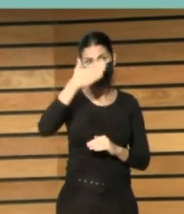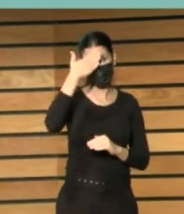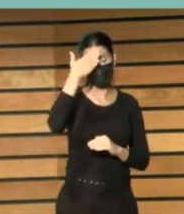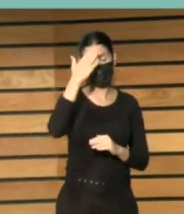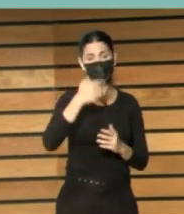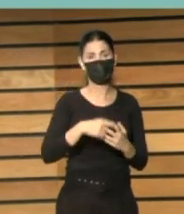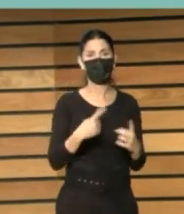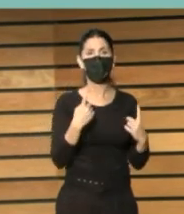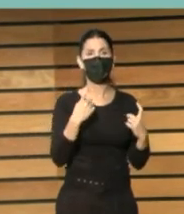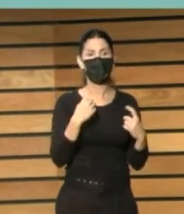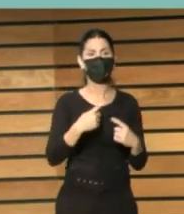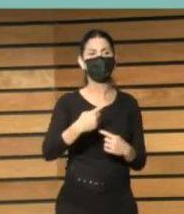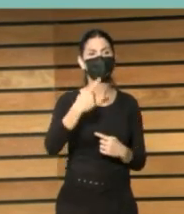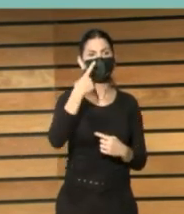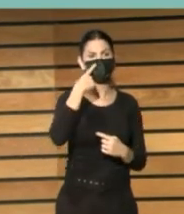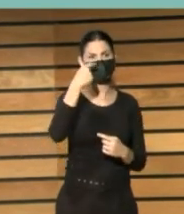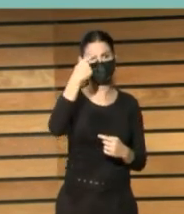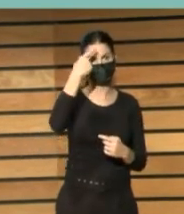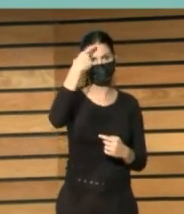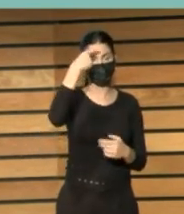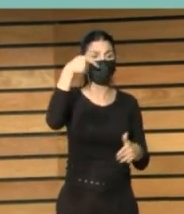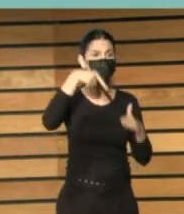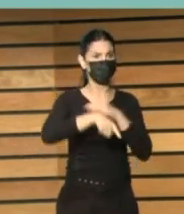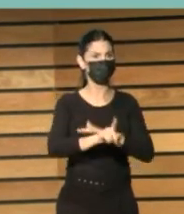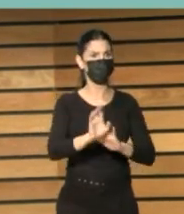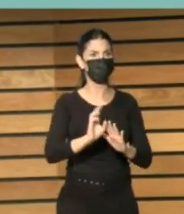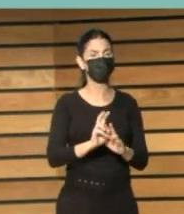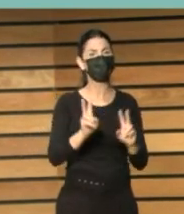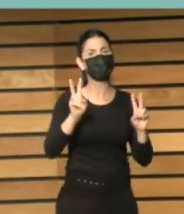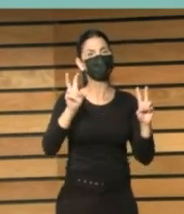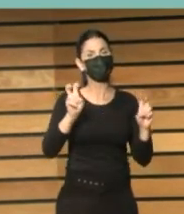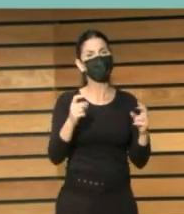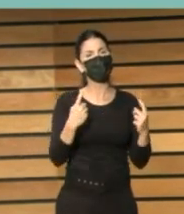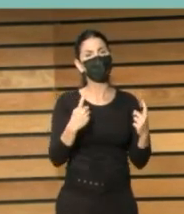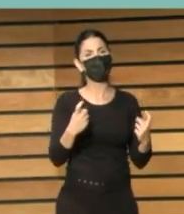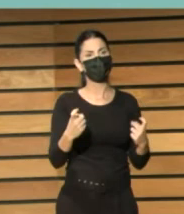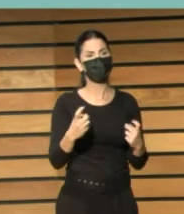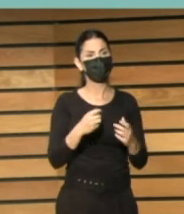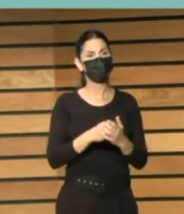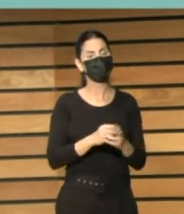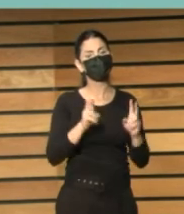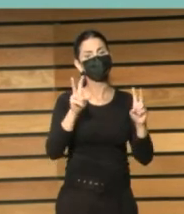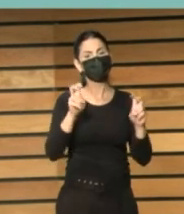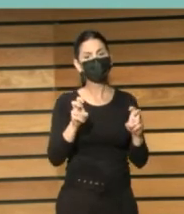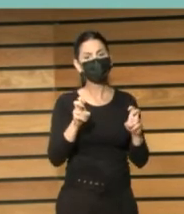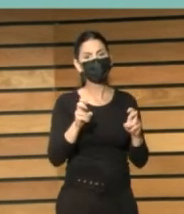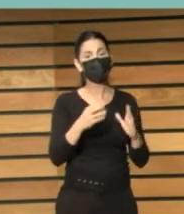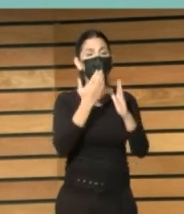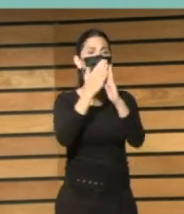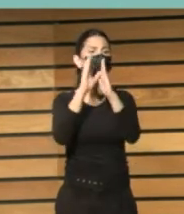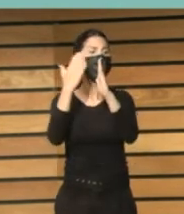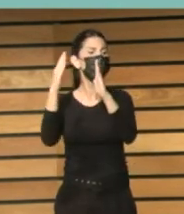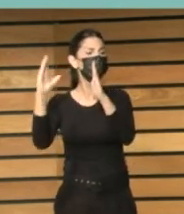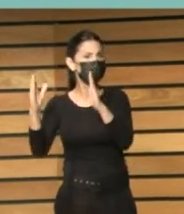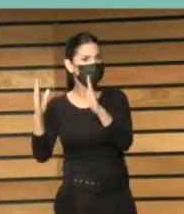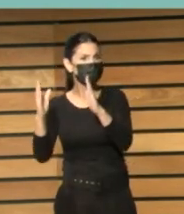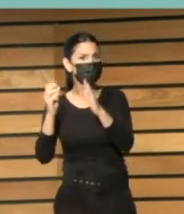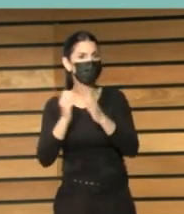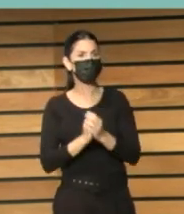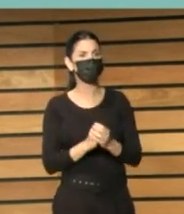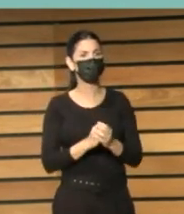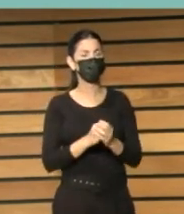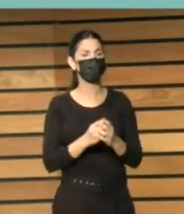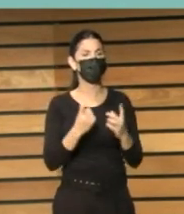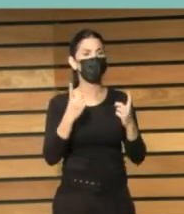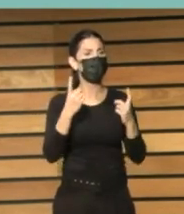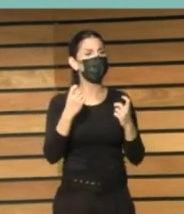es que se necesita digamos estabilizar las acciones de la biblioteca con presupuestos ahora por ejemplo